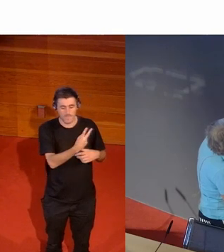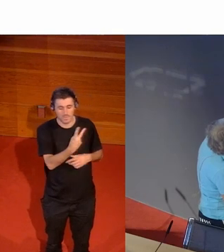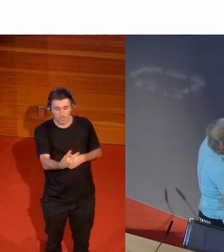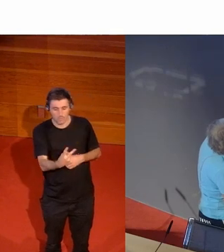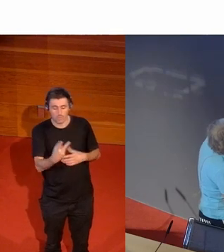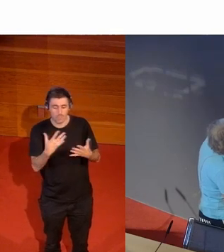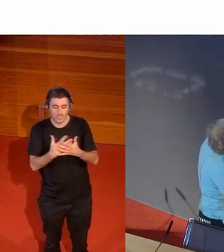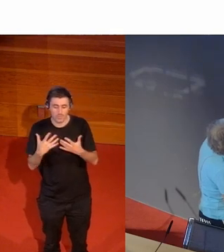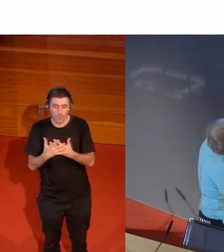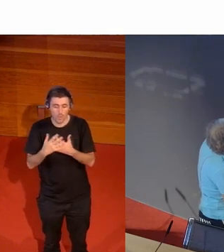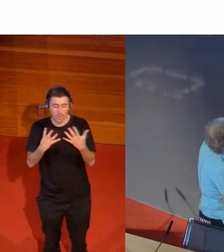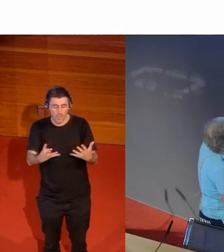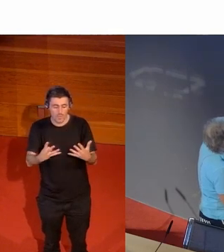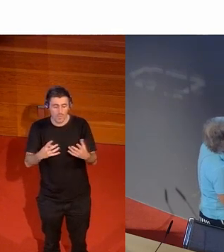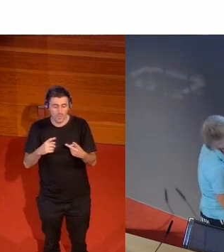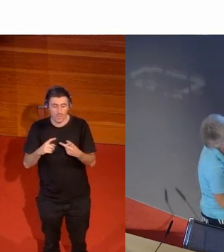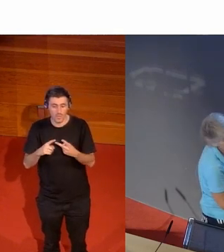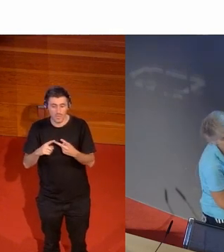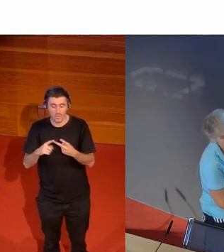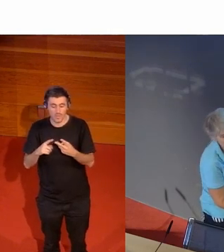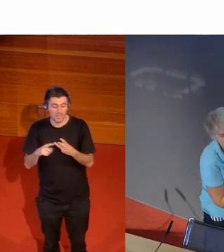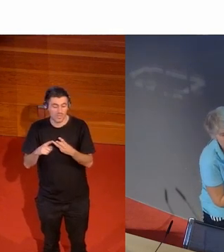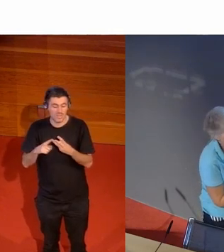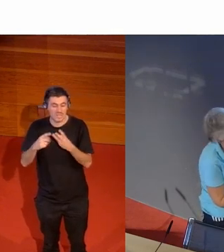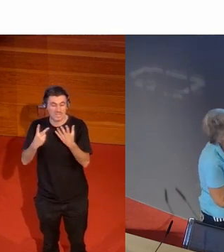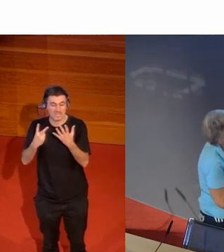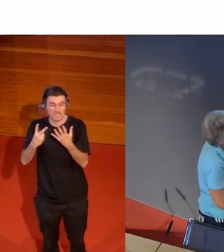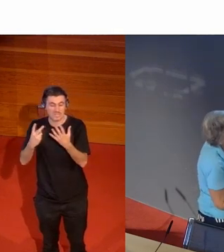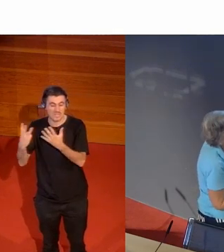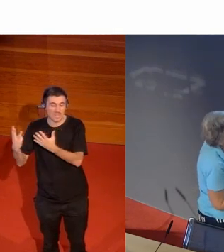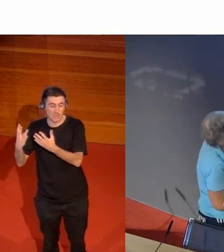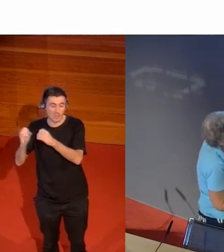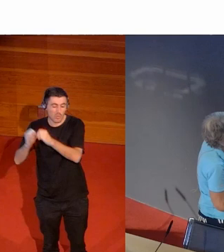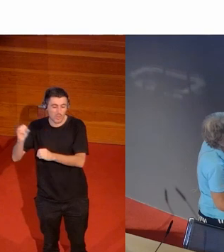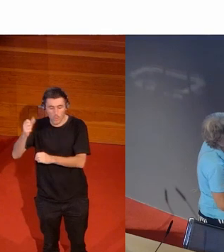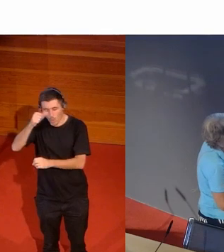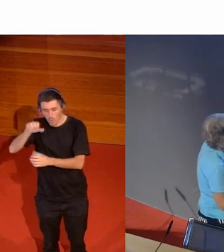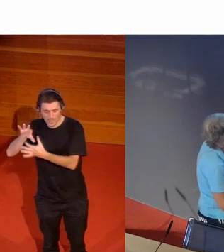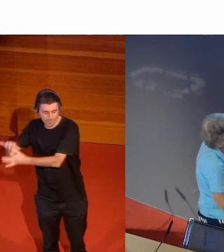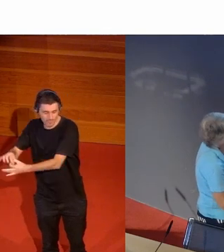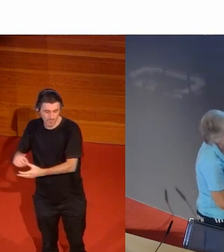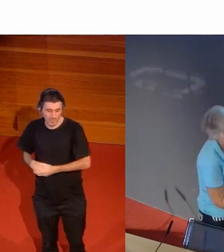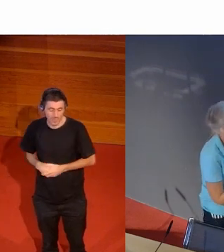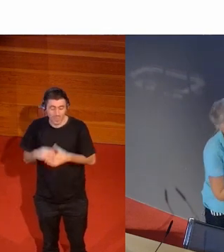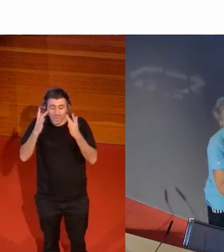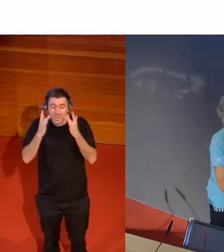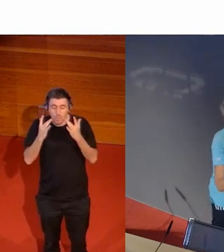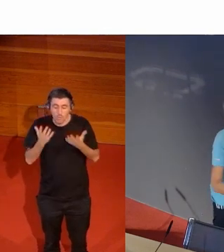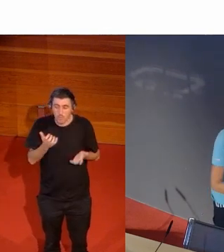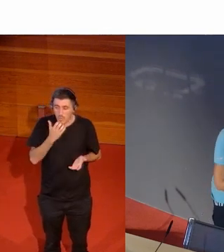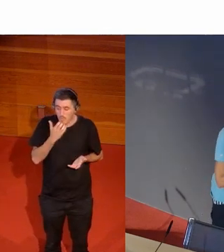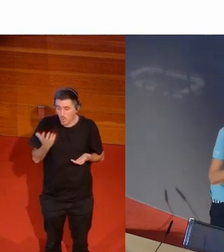y el 70 y casi 78% la categoría masculina el neutro pues pueden ser